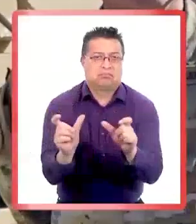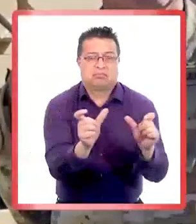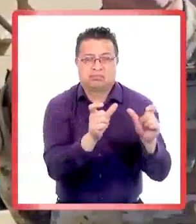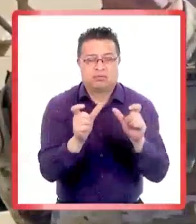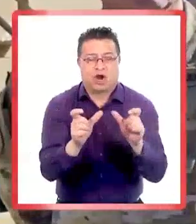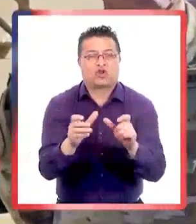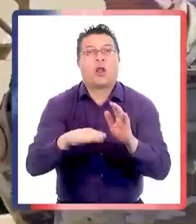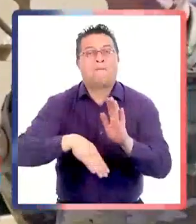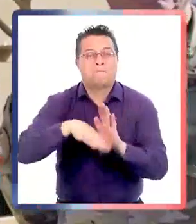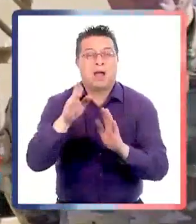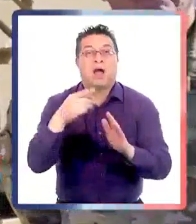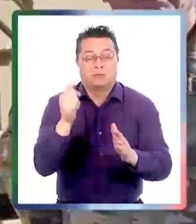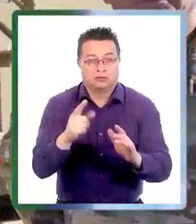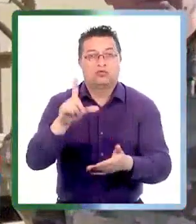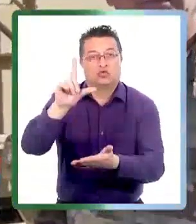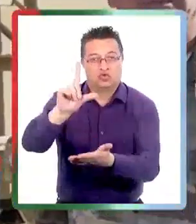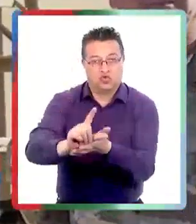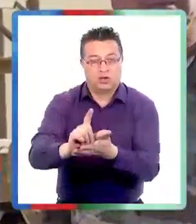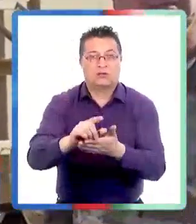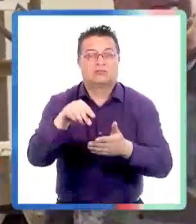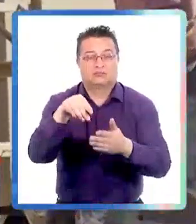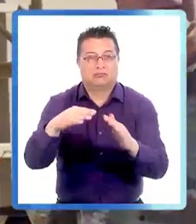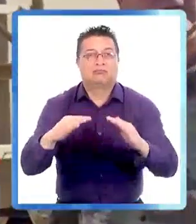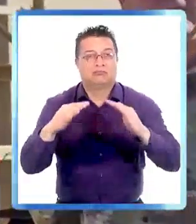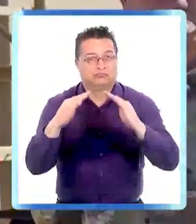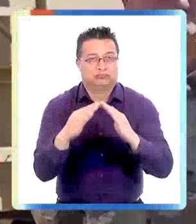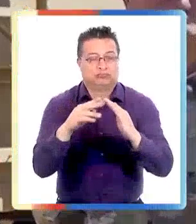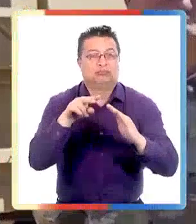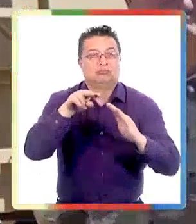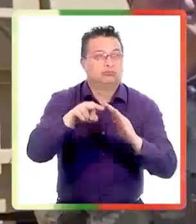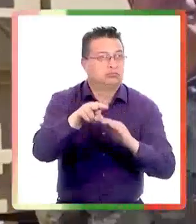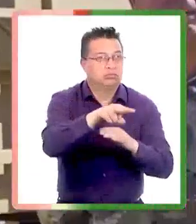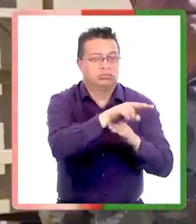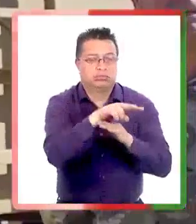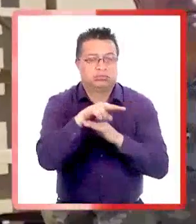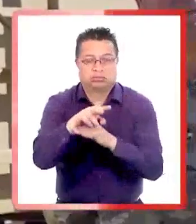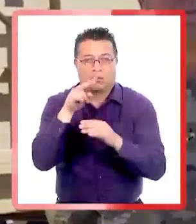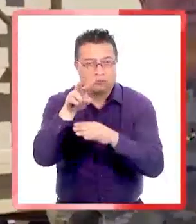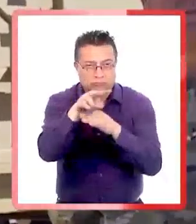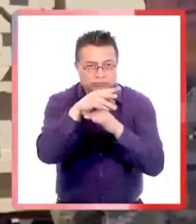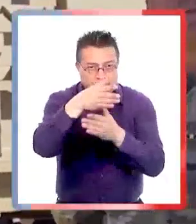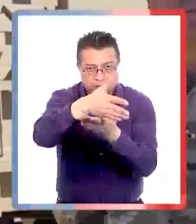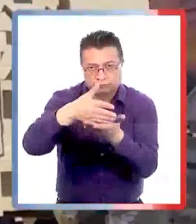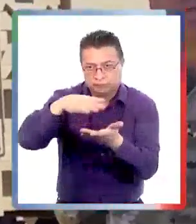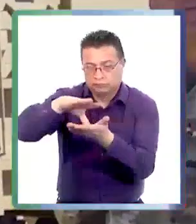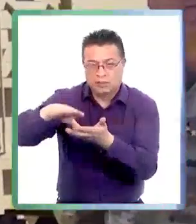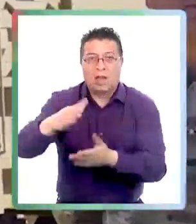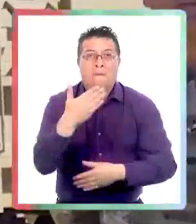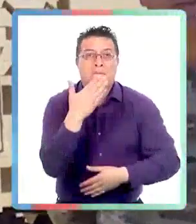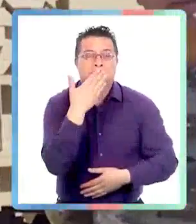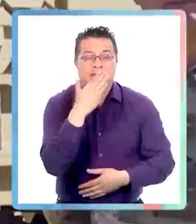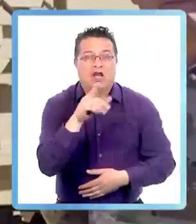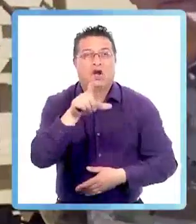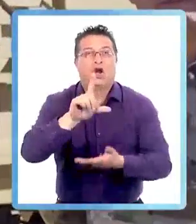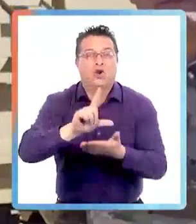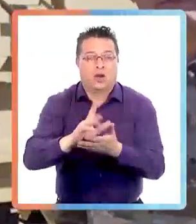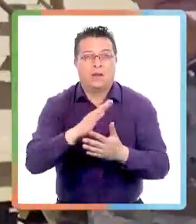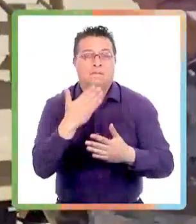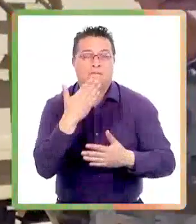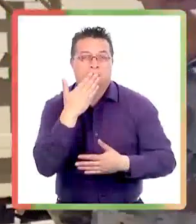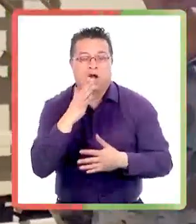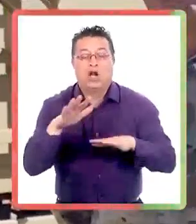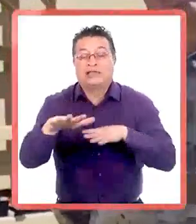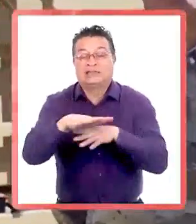capacidades de vigilancia y control en frontera a través de la instalación de un puesto de mando, de la instalación de puestos de observación fronteriza que